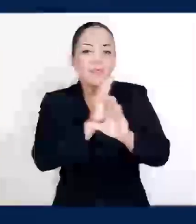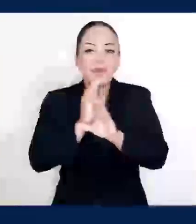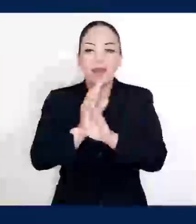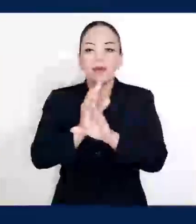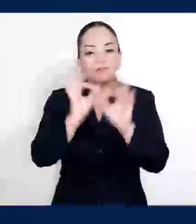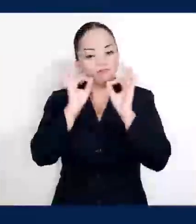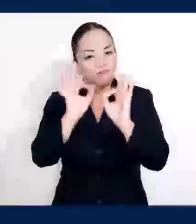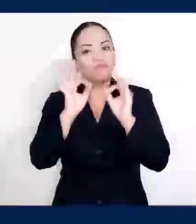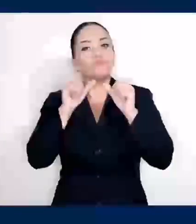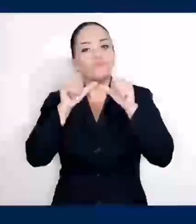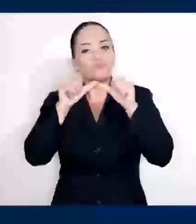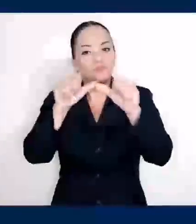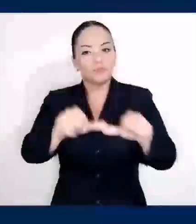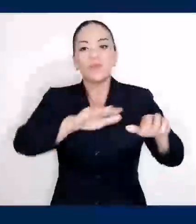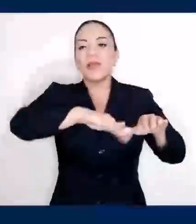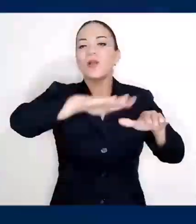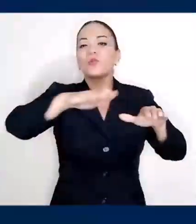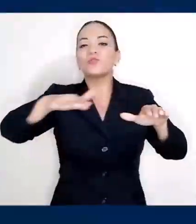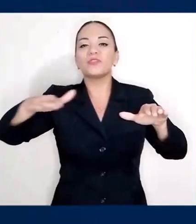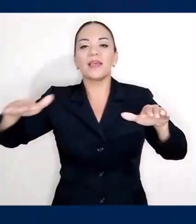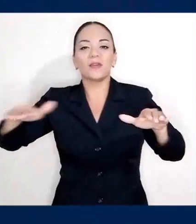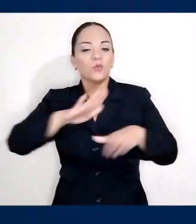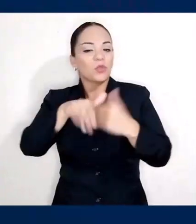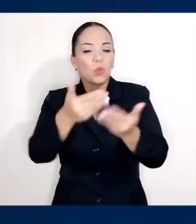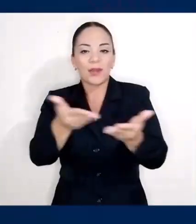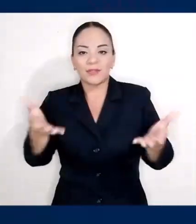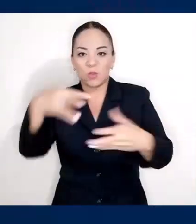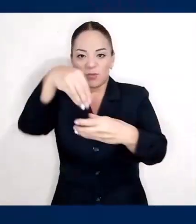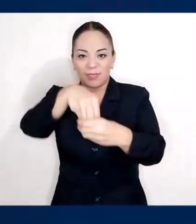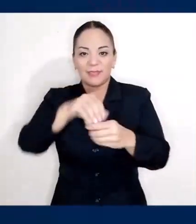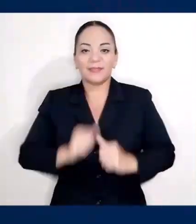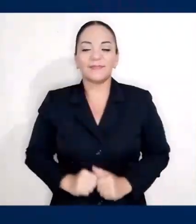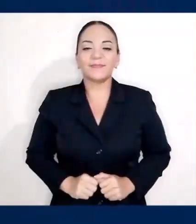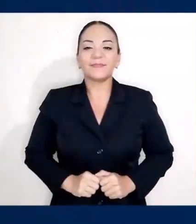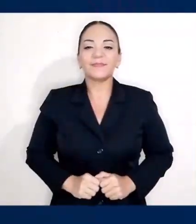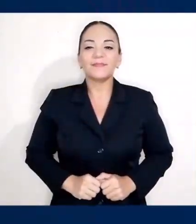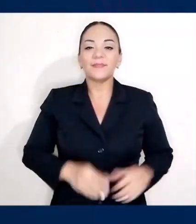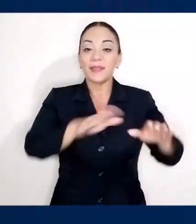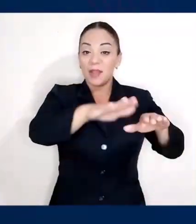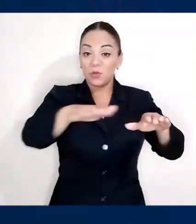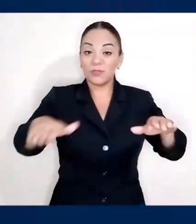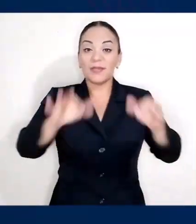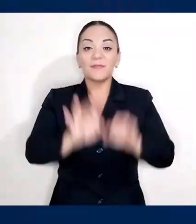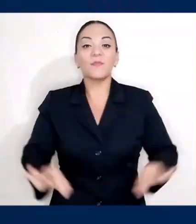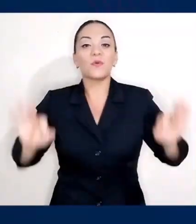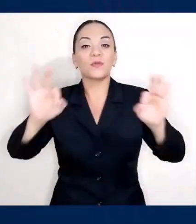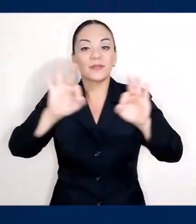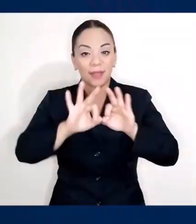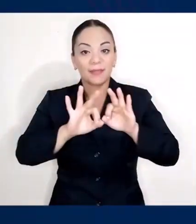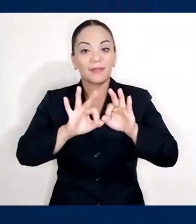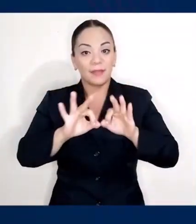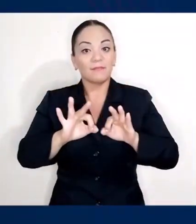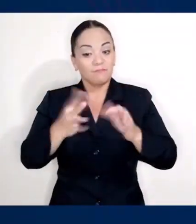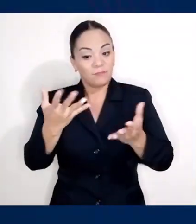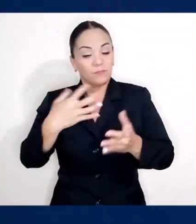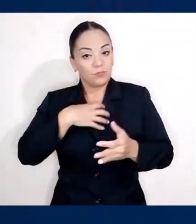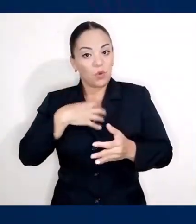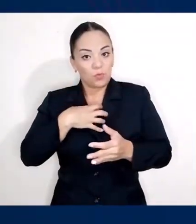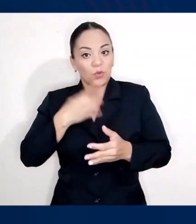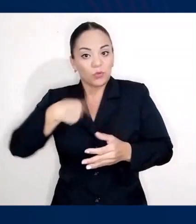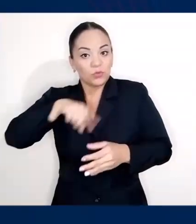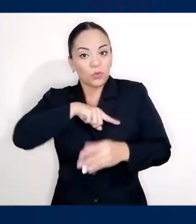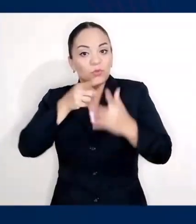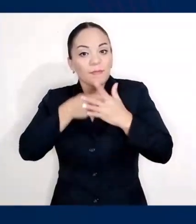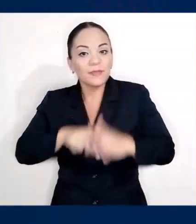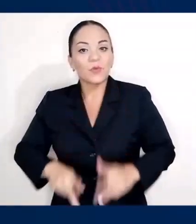de manera sostenible el océano y sus recursos. El océano es una parte fundamental de nosotros.